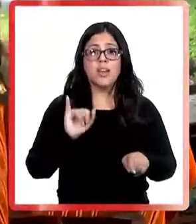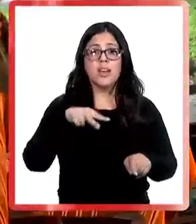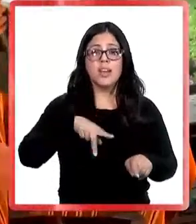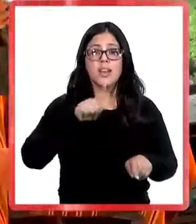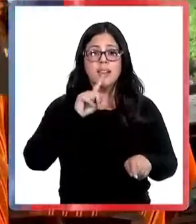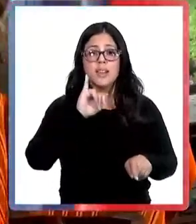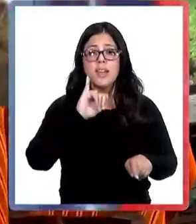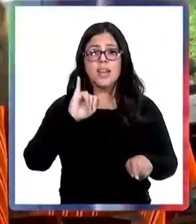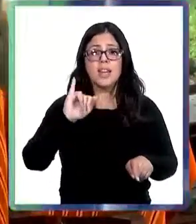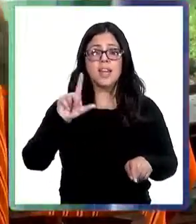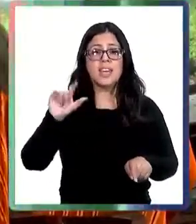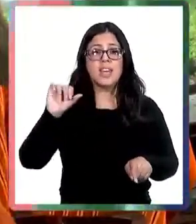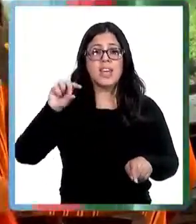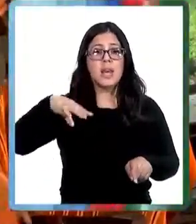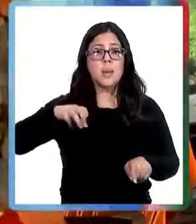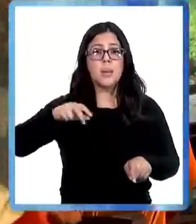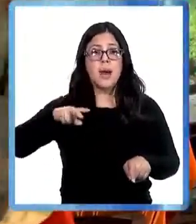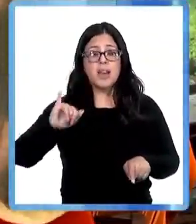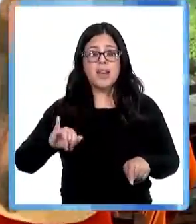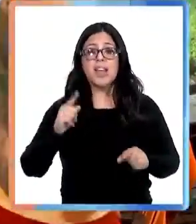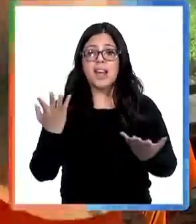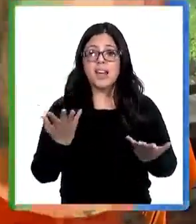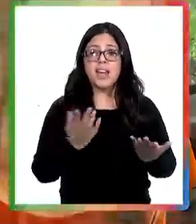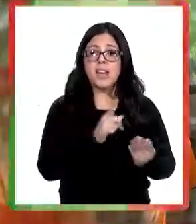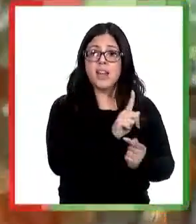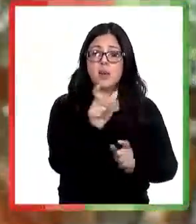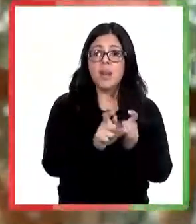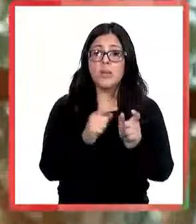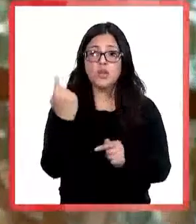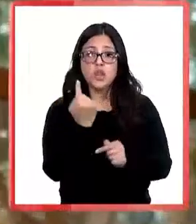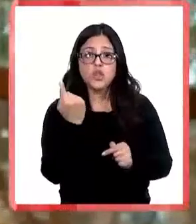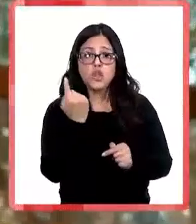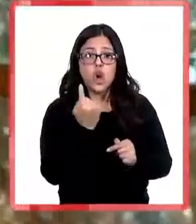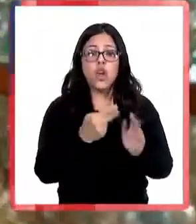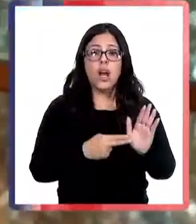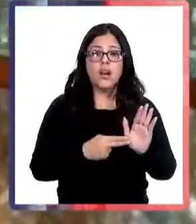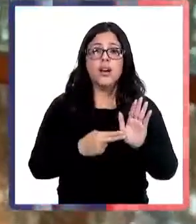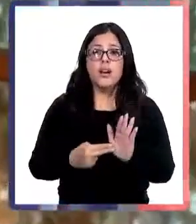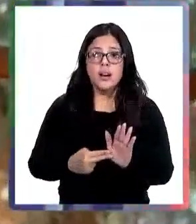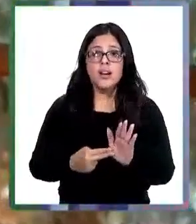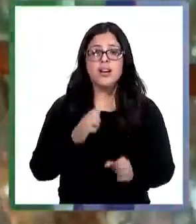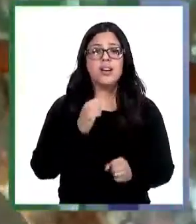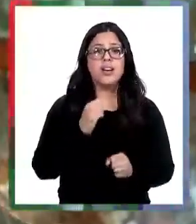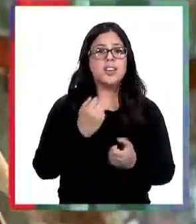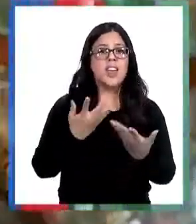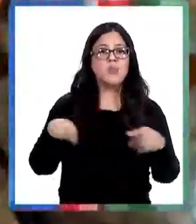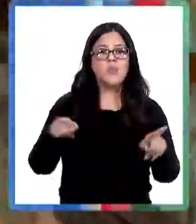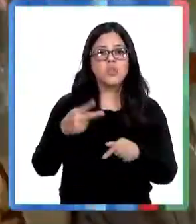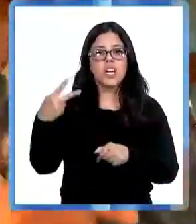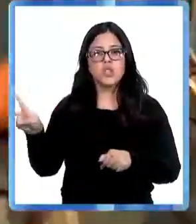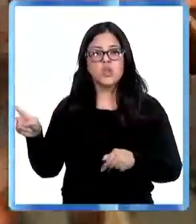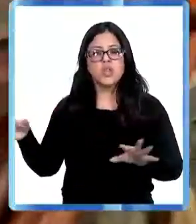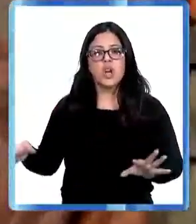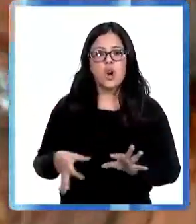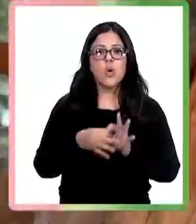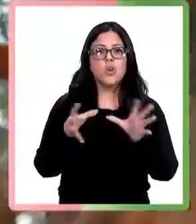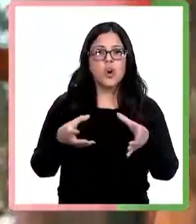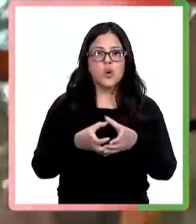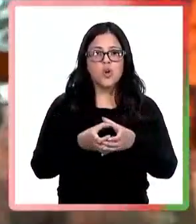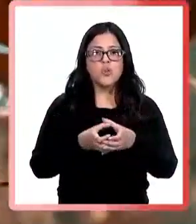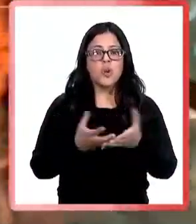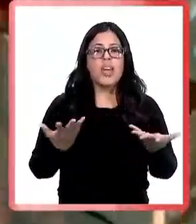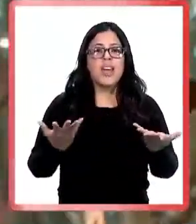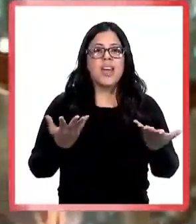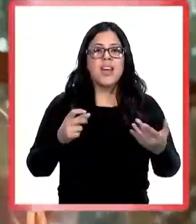Jimani Manuel Meriño cada una y uno de los solistas interpretará sus obras junto a la orquesta clásica del